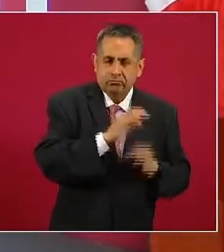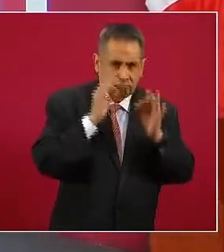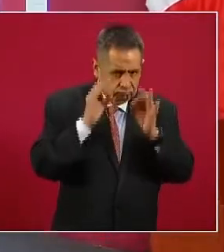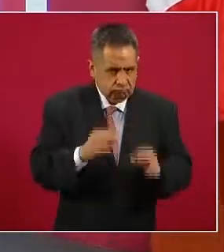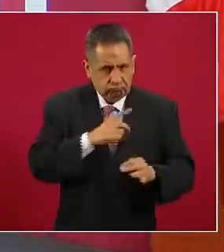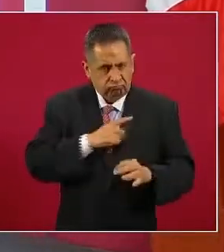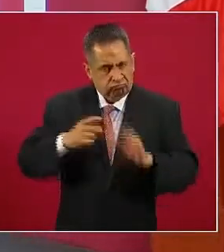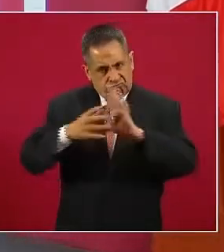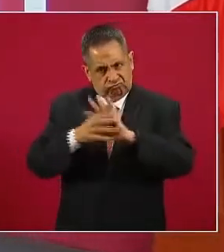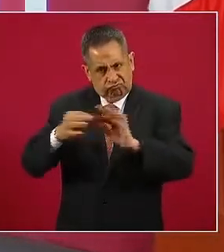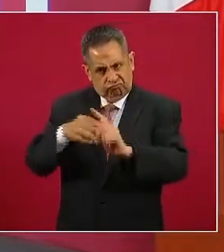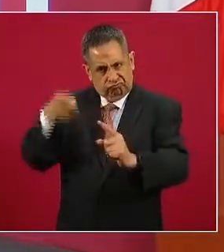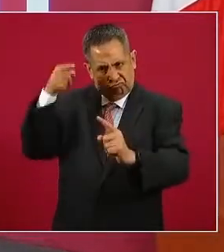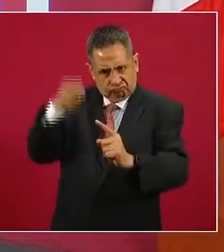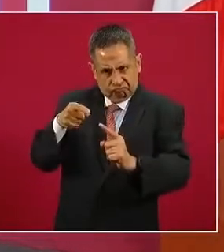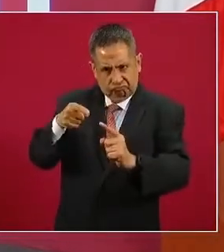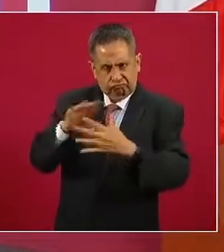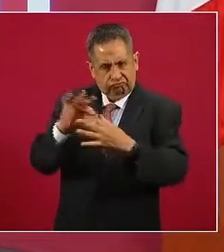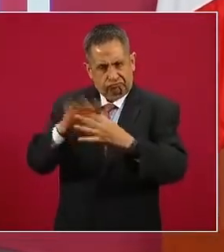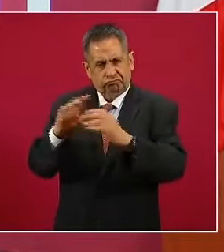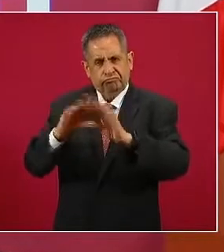y no vamos a ir al punto